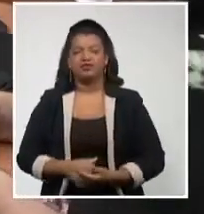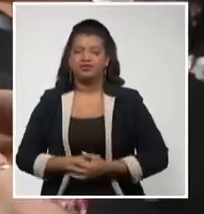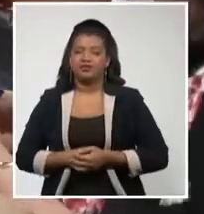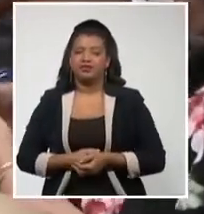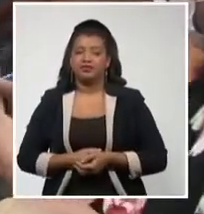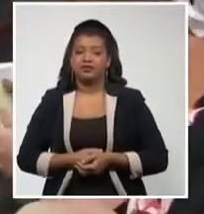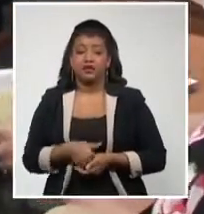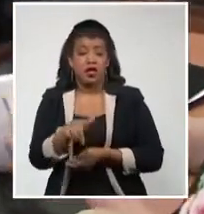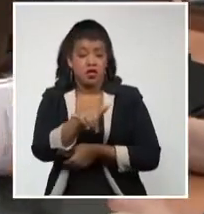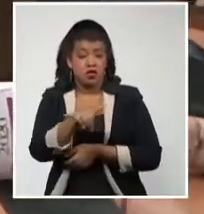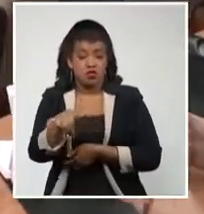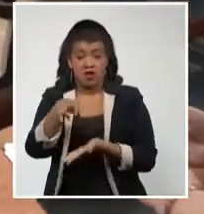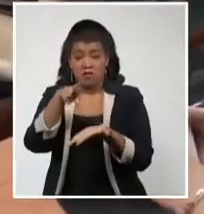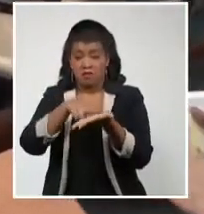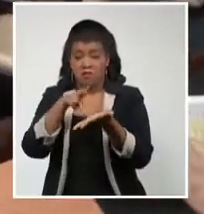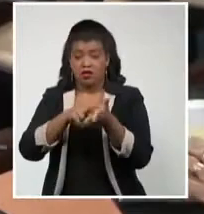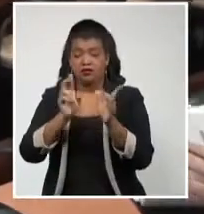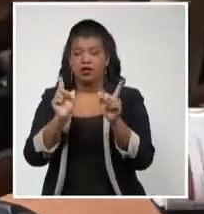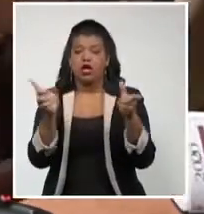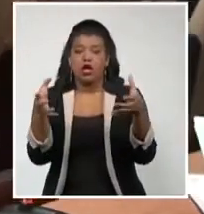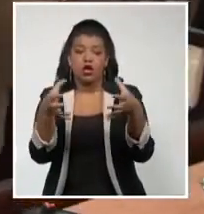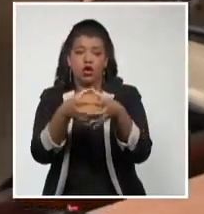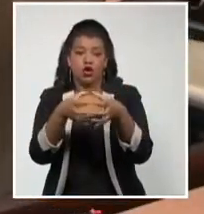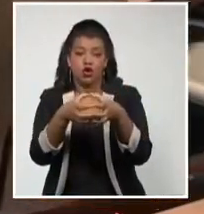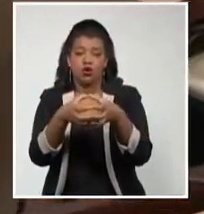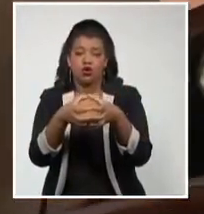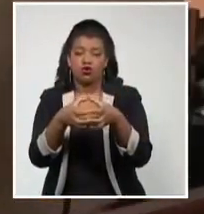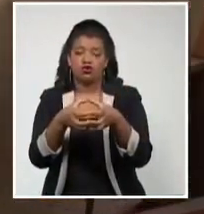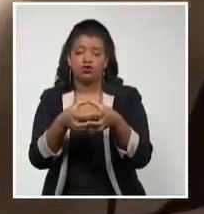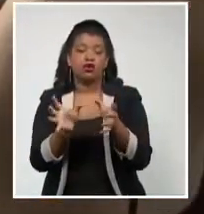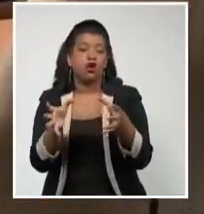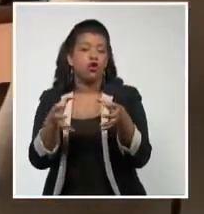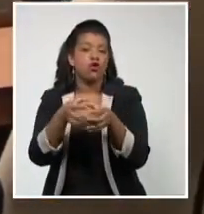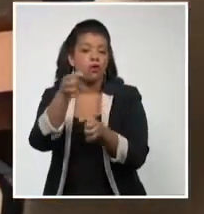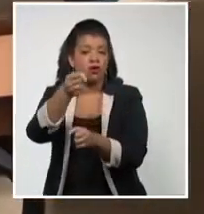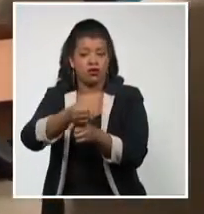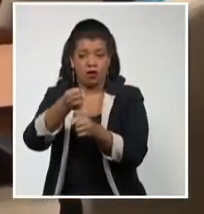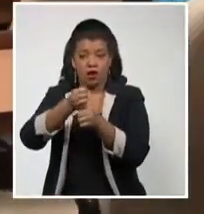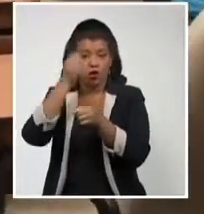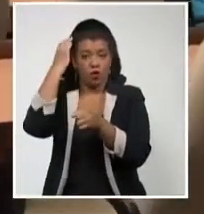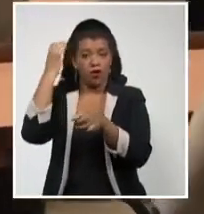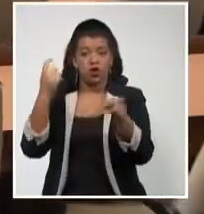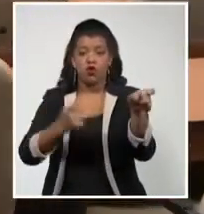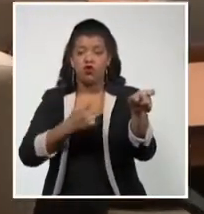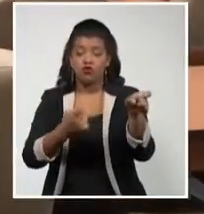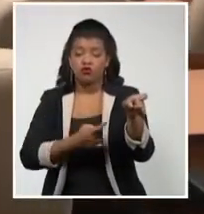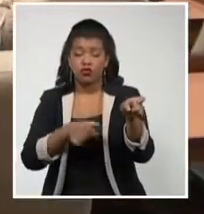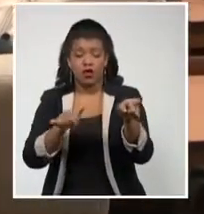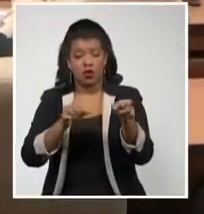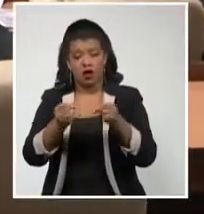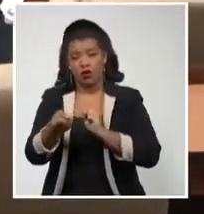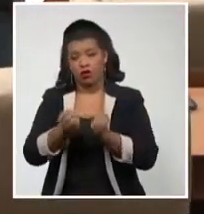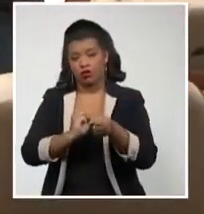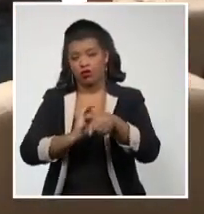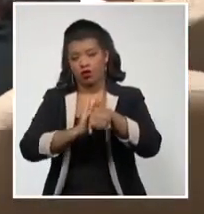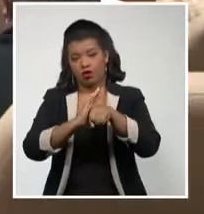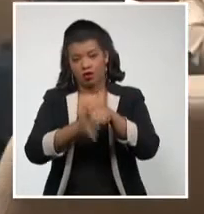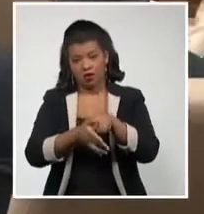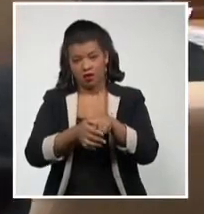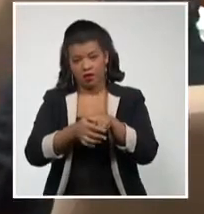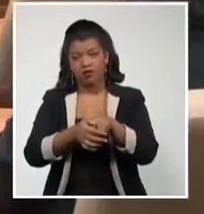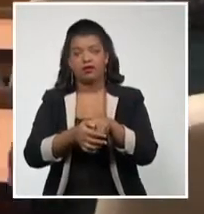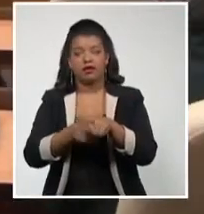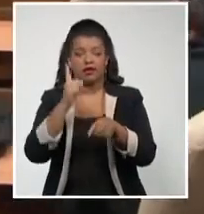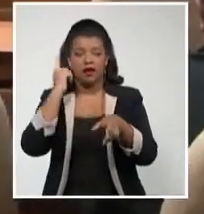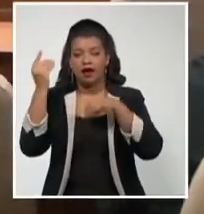este martes se hacieron la reunión del Grupo Temporal de Trabajo del Gobierno para el enfrentamiento y el control del nuevo coronavirus, donde se analizó